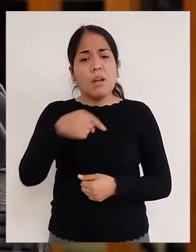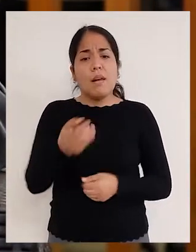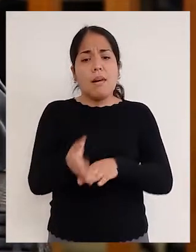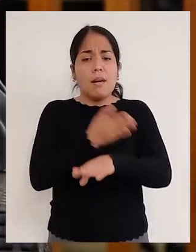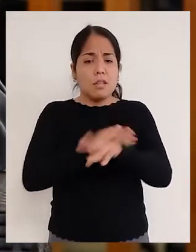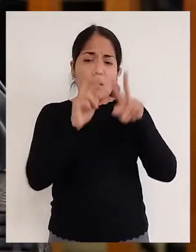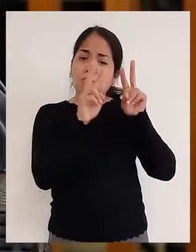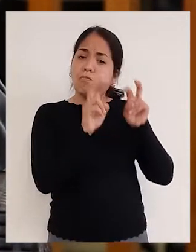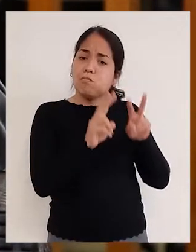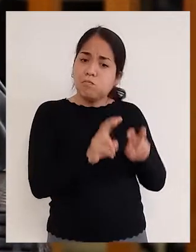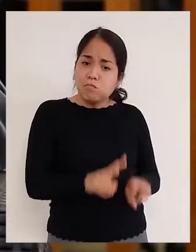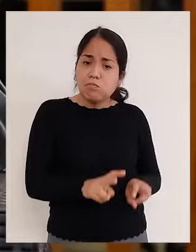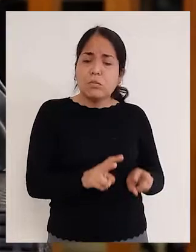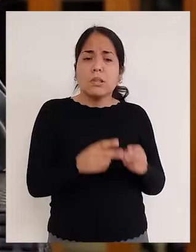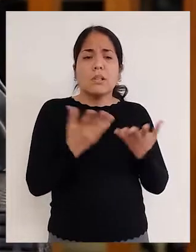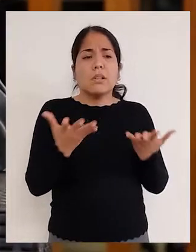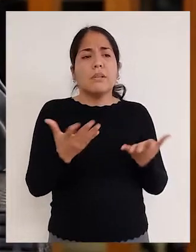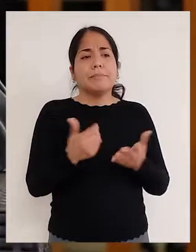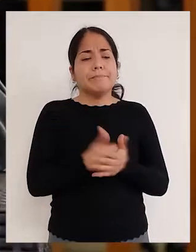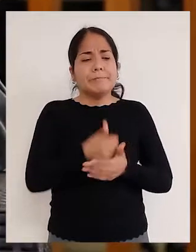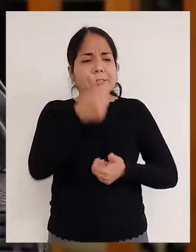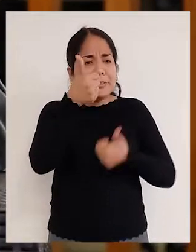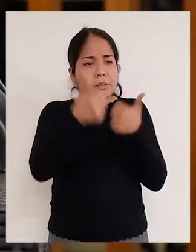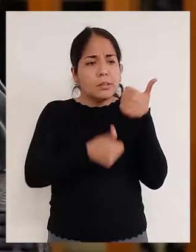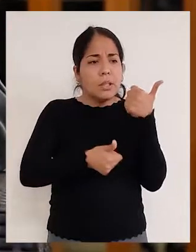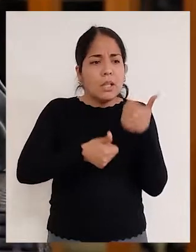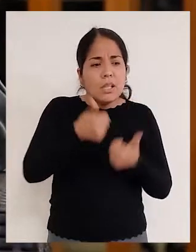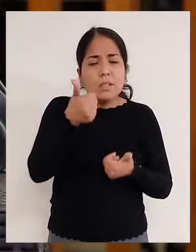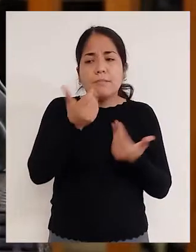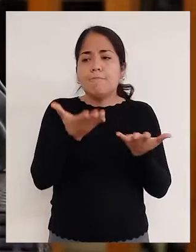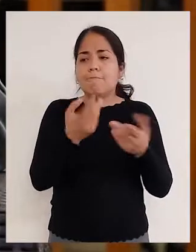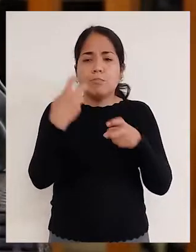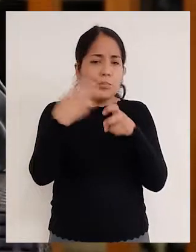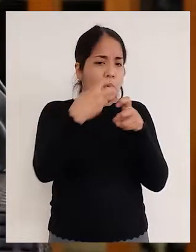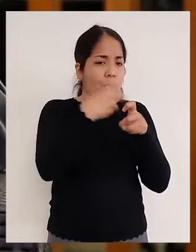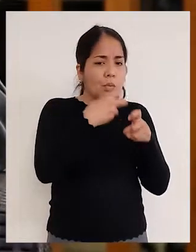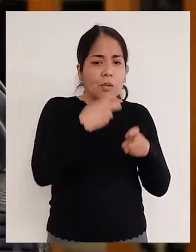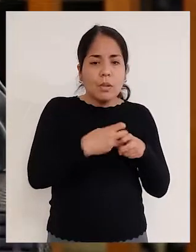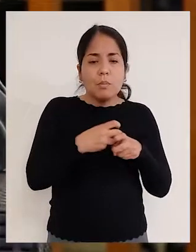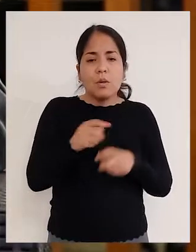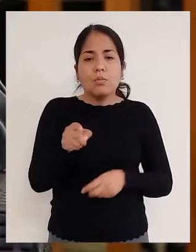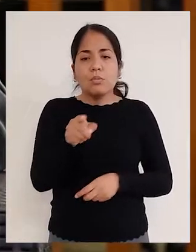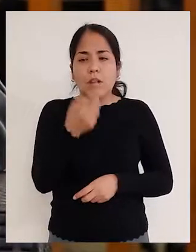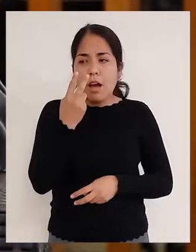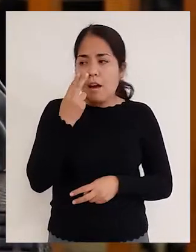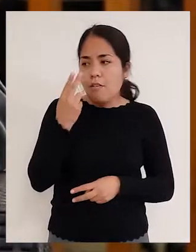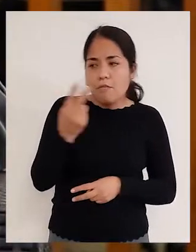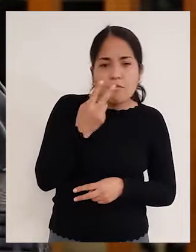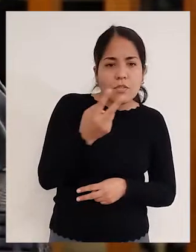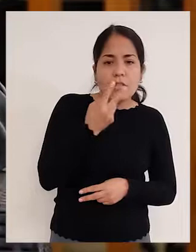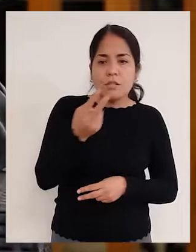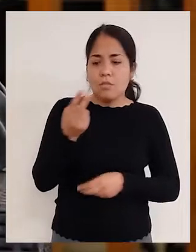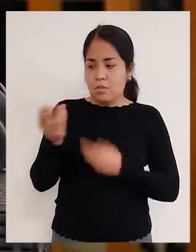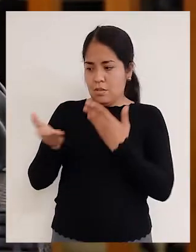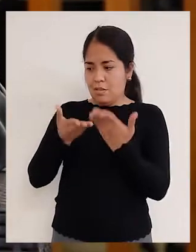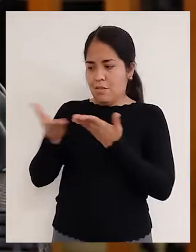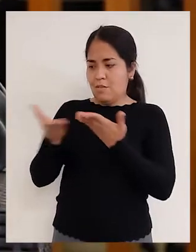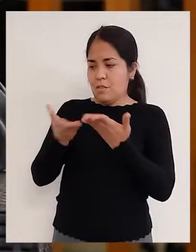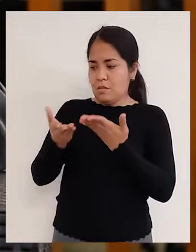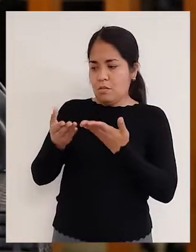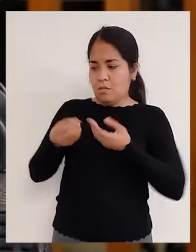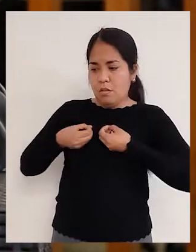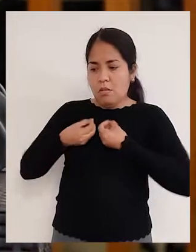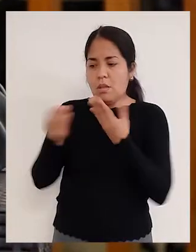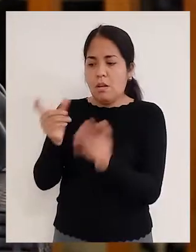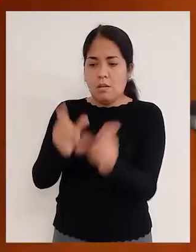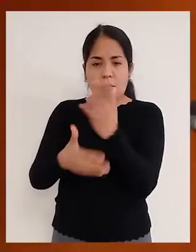han tenido ustedes que hacer una investigación previa. ¿Cuáles han sido los principales problemas que han podido encontrar en cuanto a que es atención a las